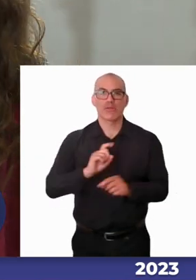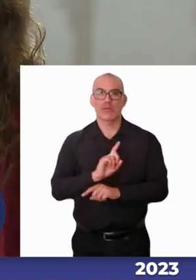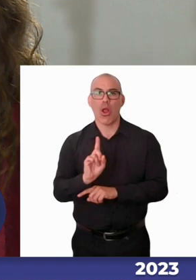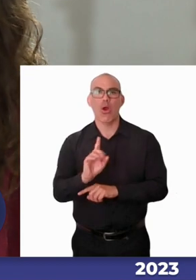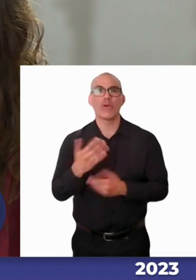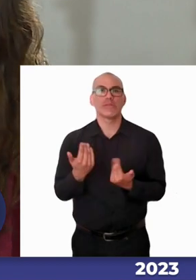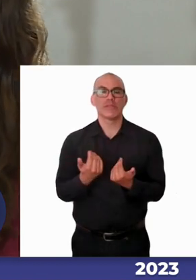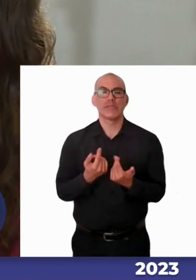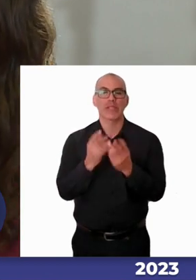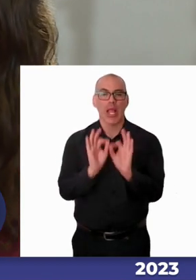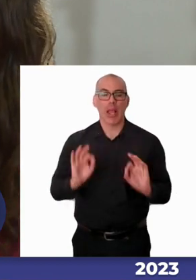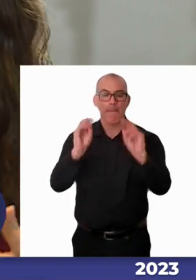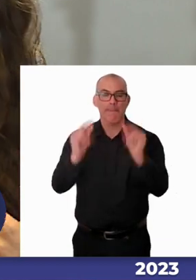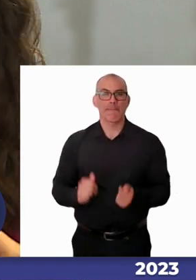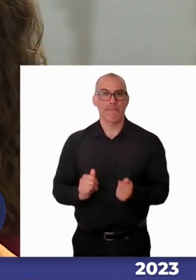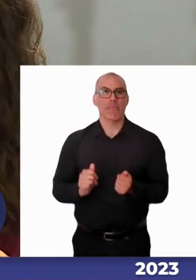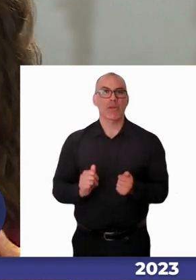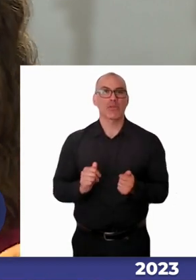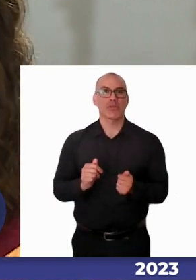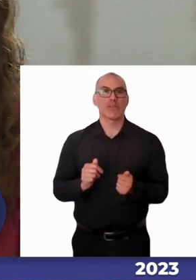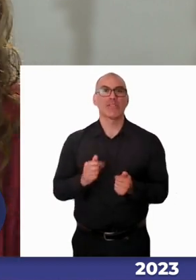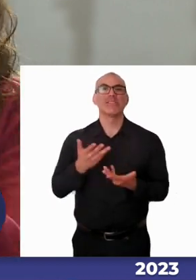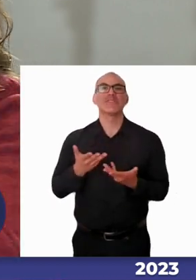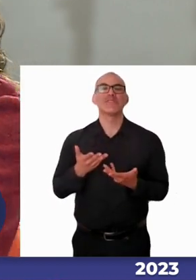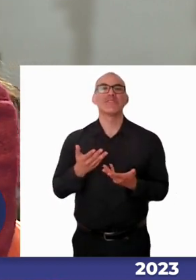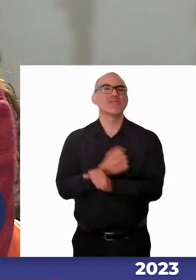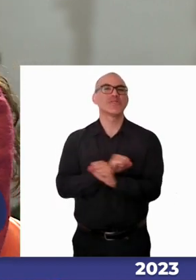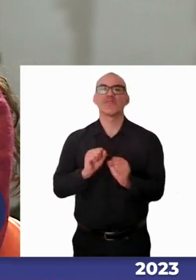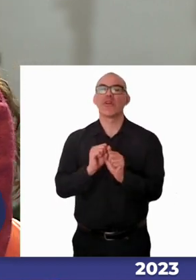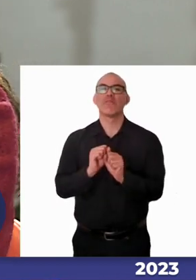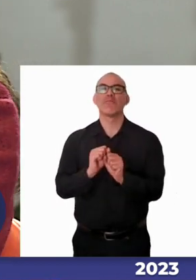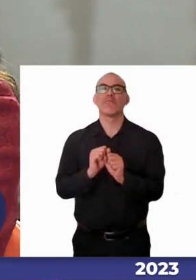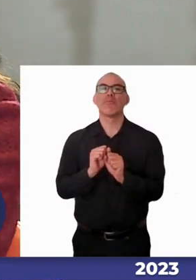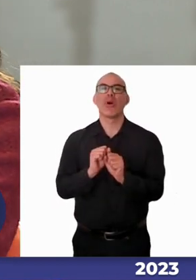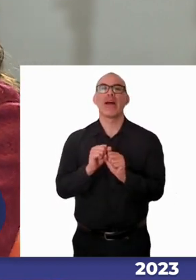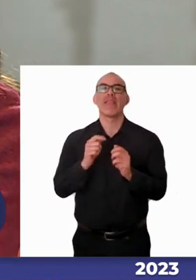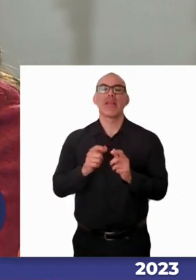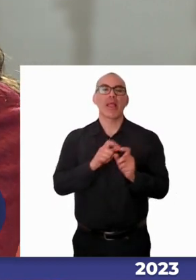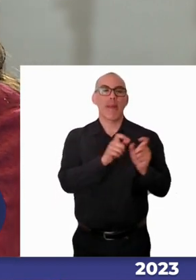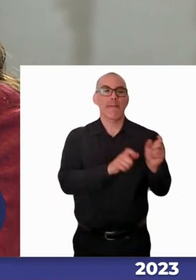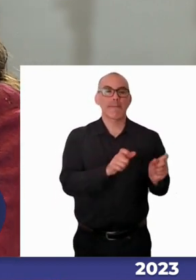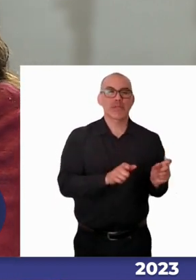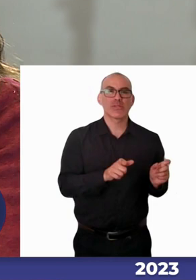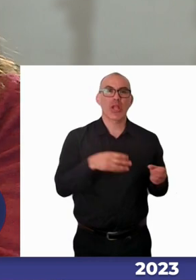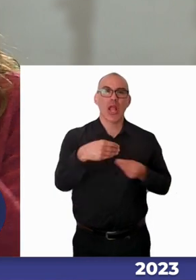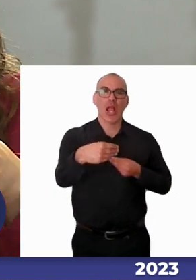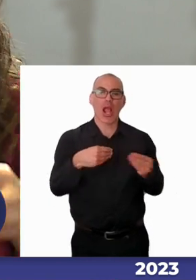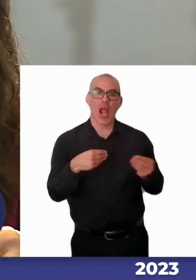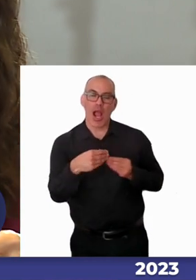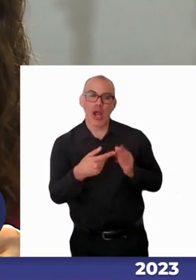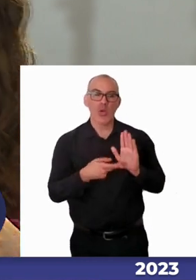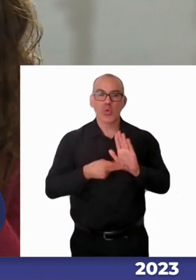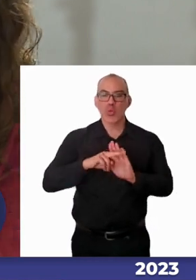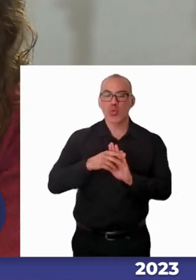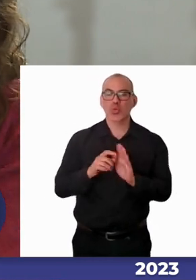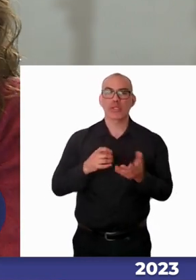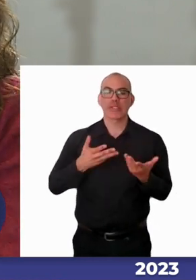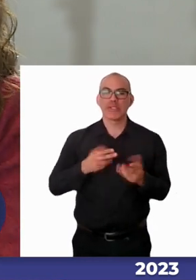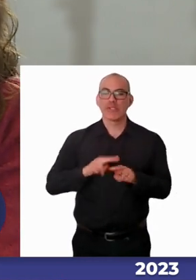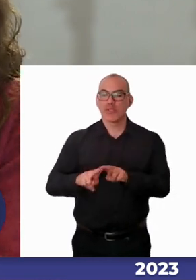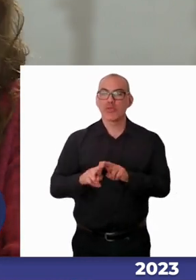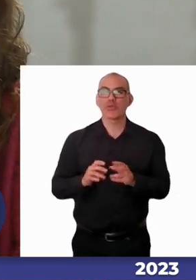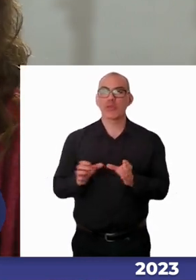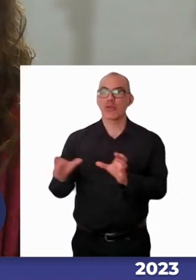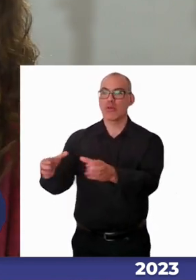y tú no puedes hacer recaer la respuesta de un ajuste de una solución técnica en un equipo que se